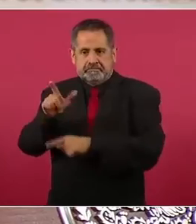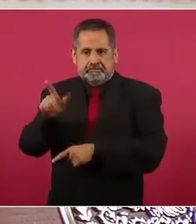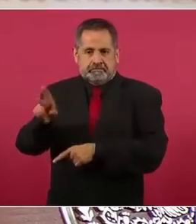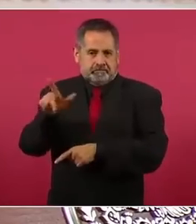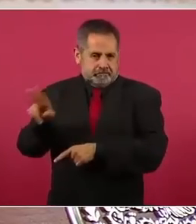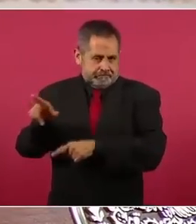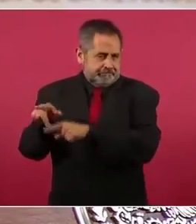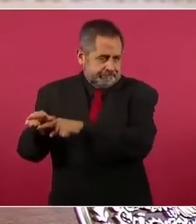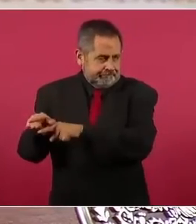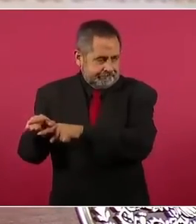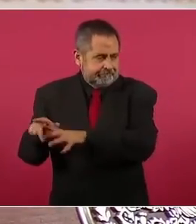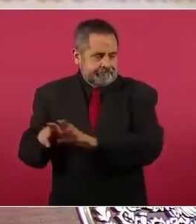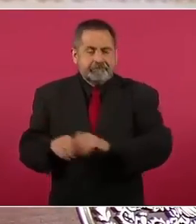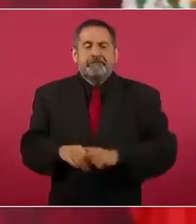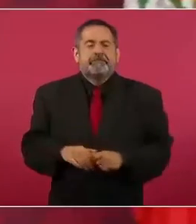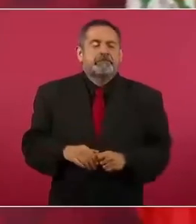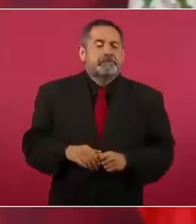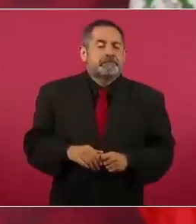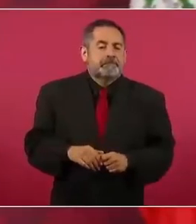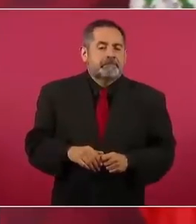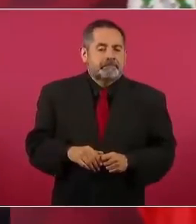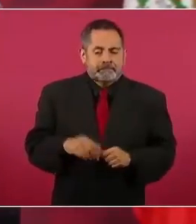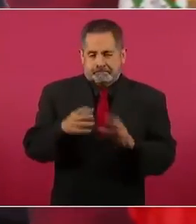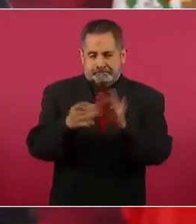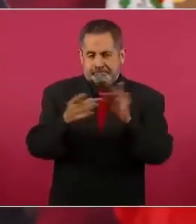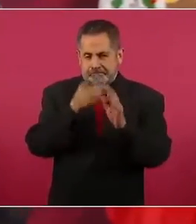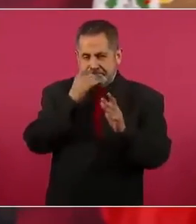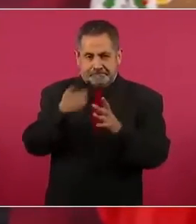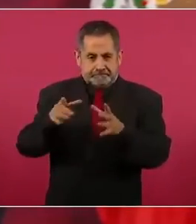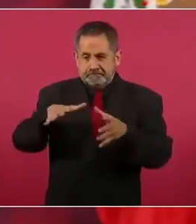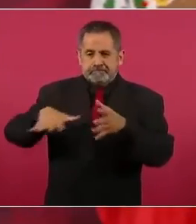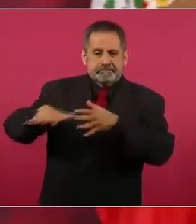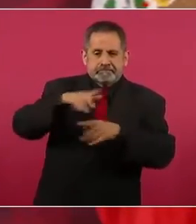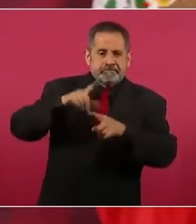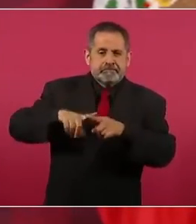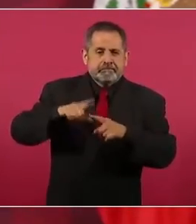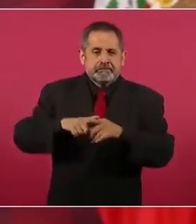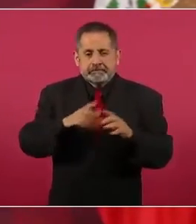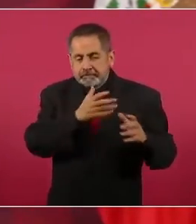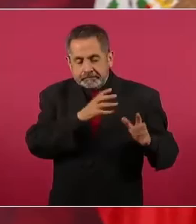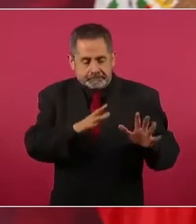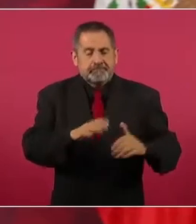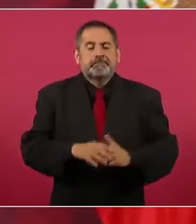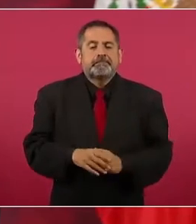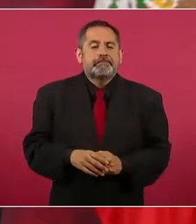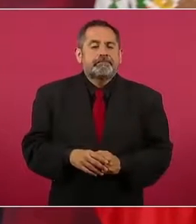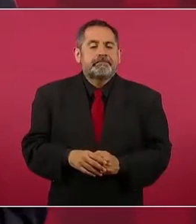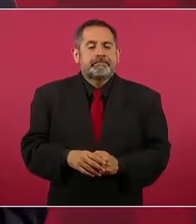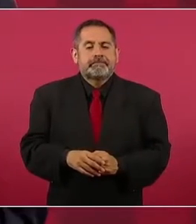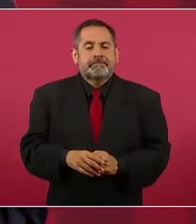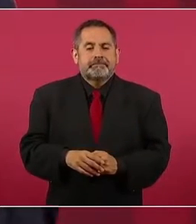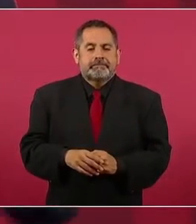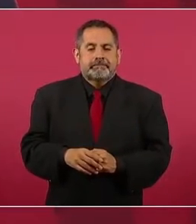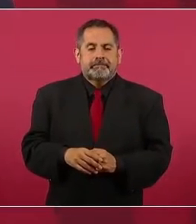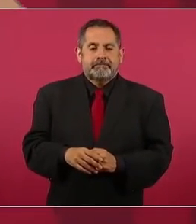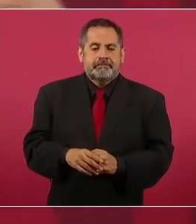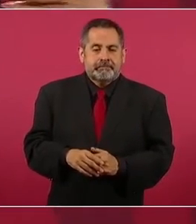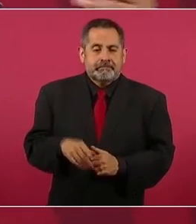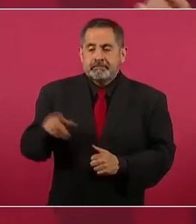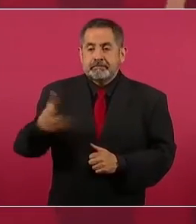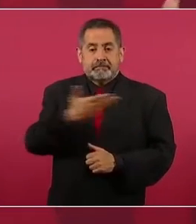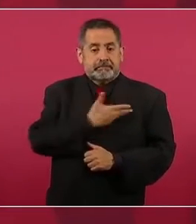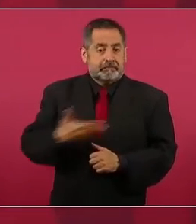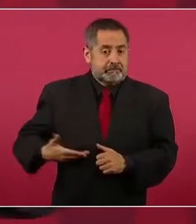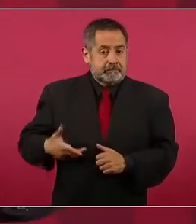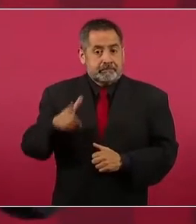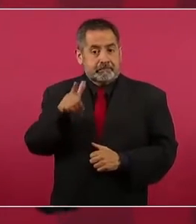los conservadores, con el presidente Lula